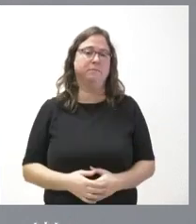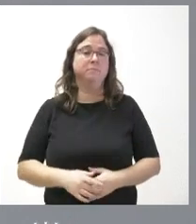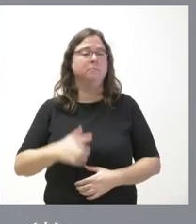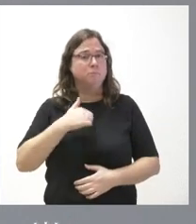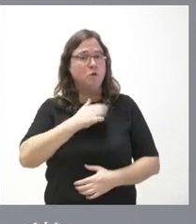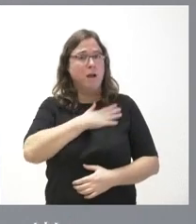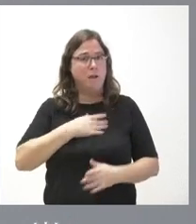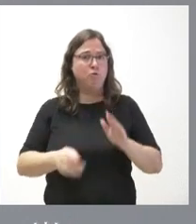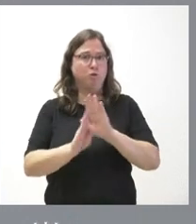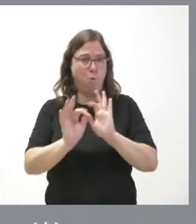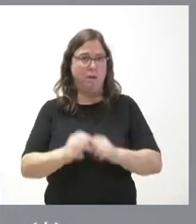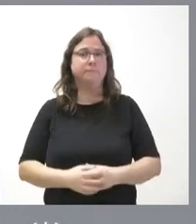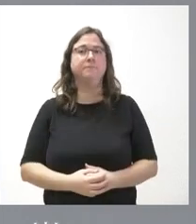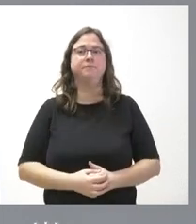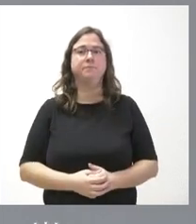eso es lo que queremos seguir haciendo